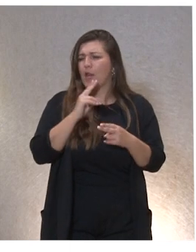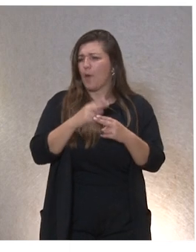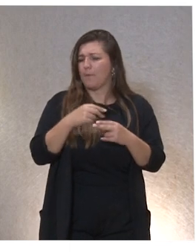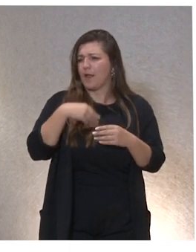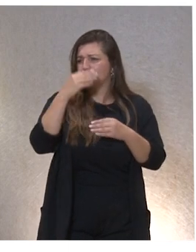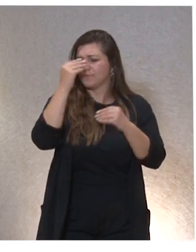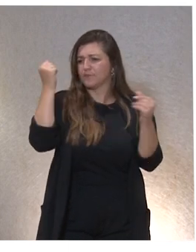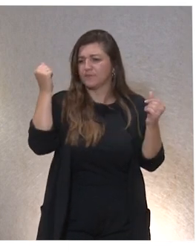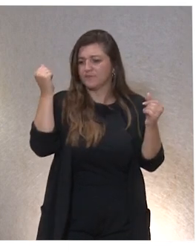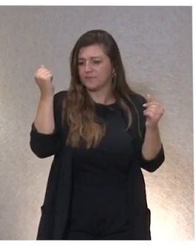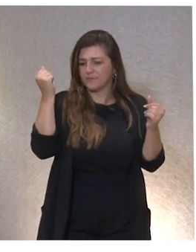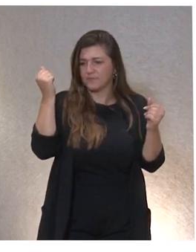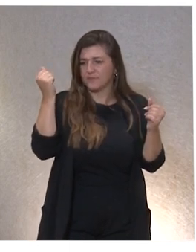me ha ido la onda?